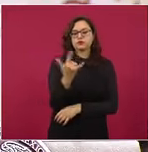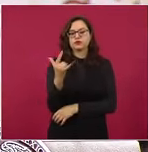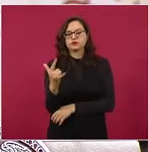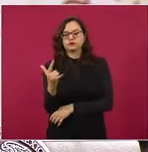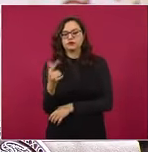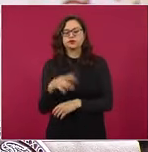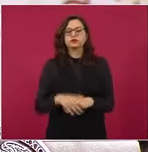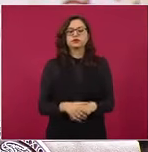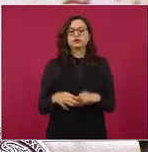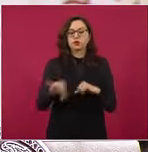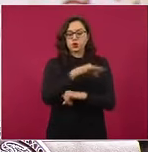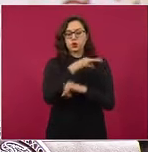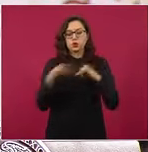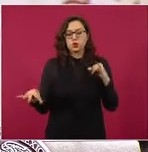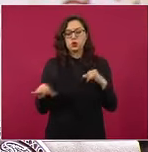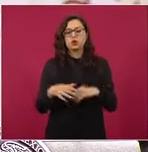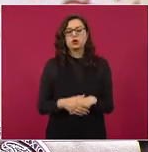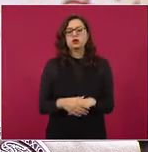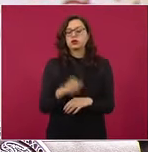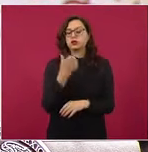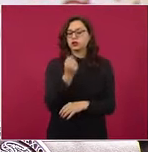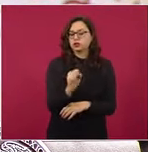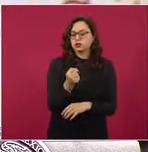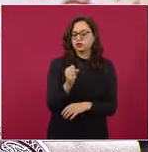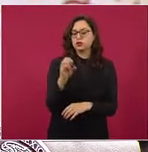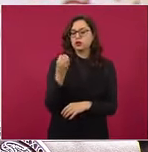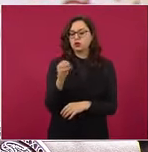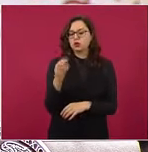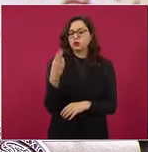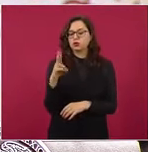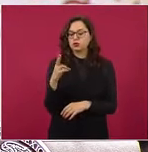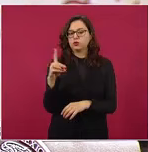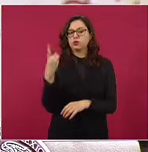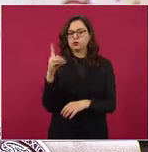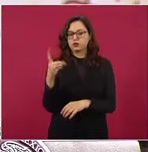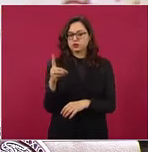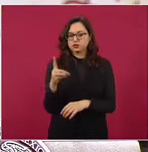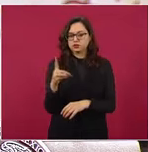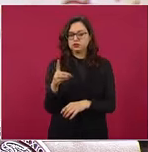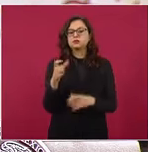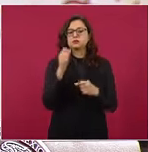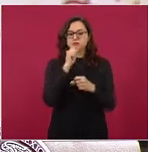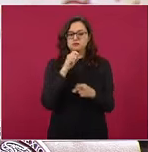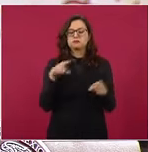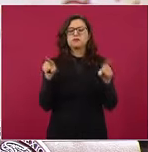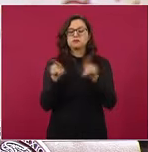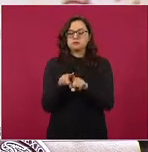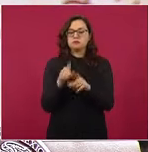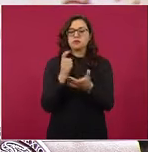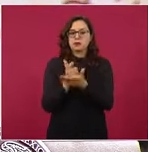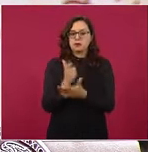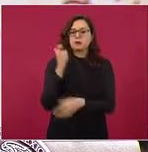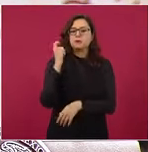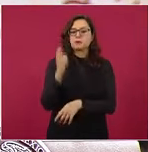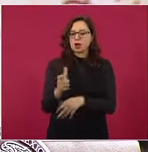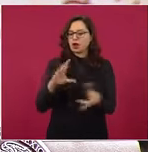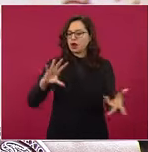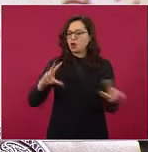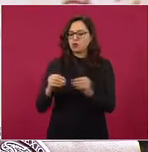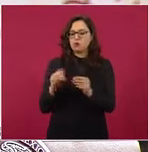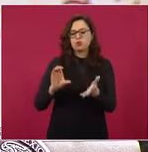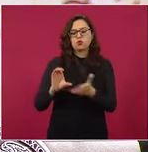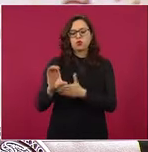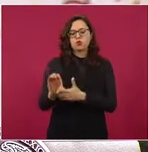julio. Y por último, los meses de septiembre, octubre, noviembre y diciembre los pagaremos, pagaremos también